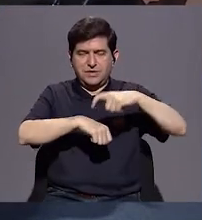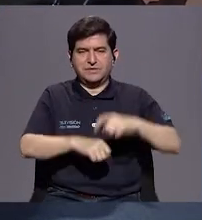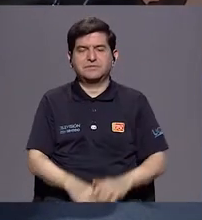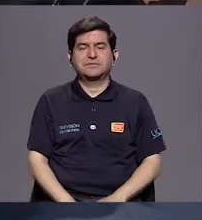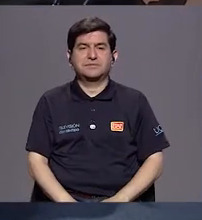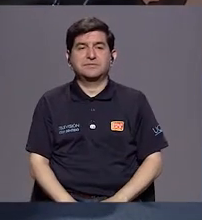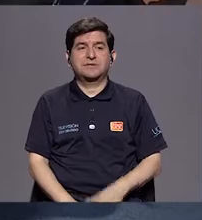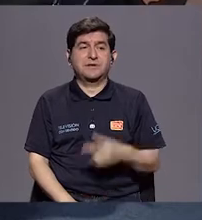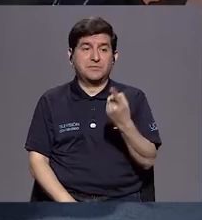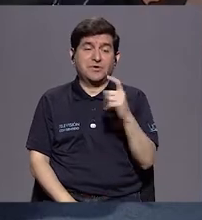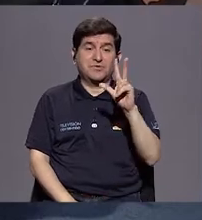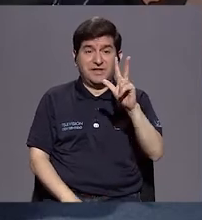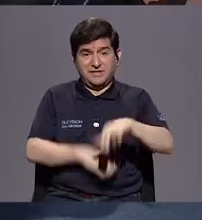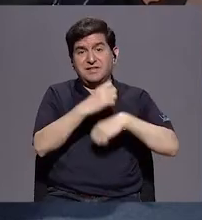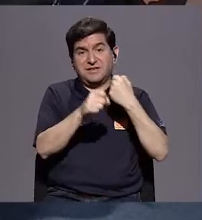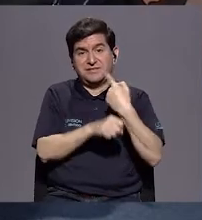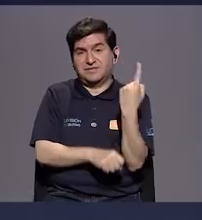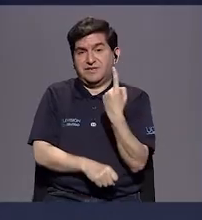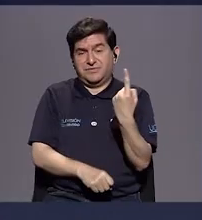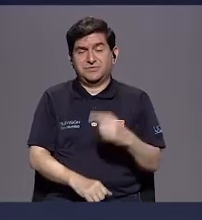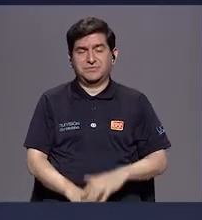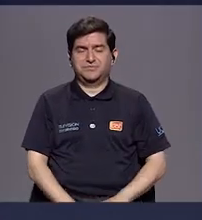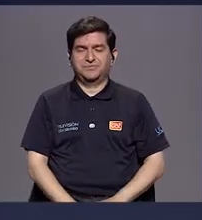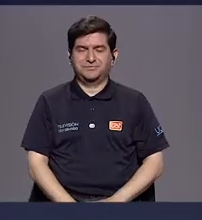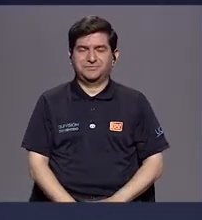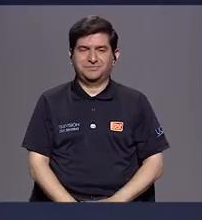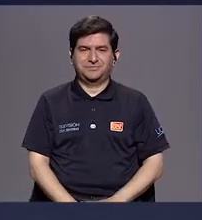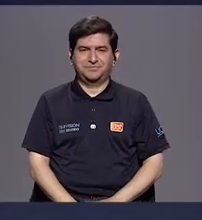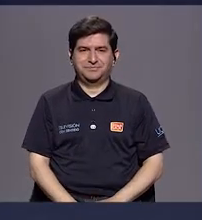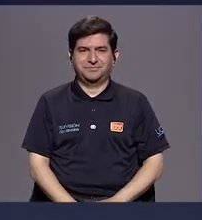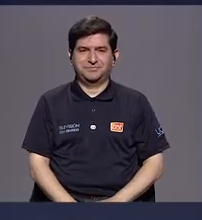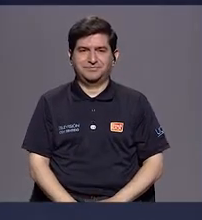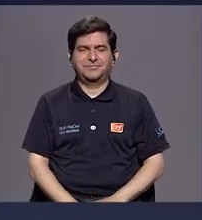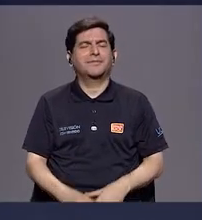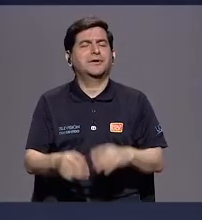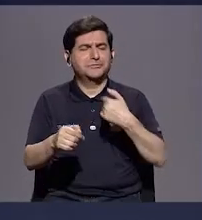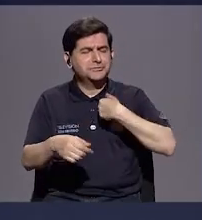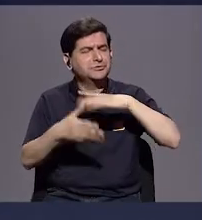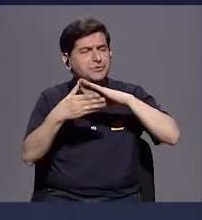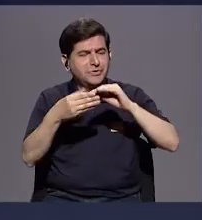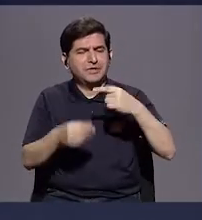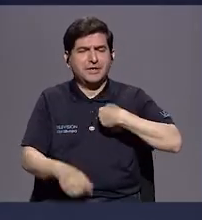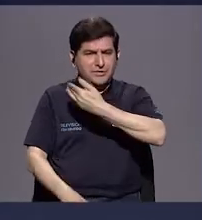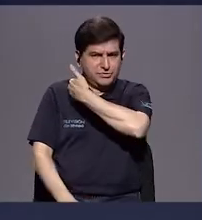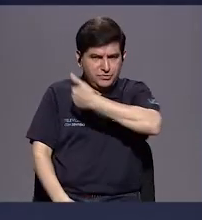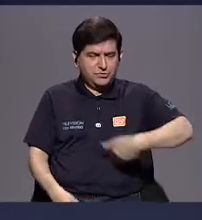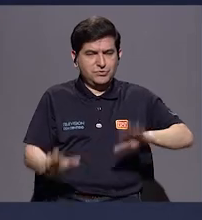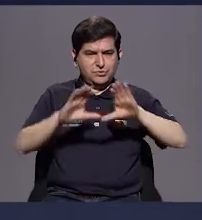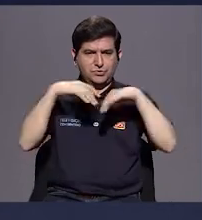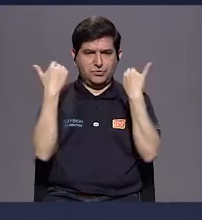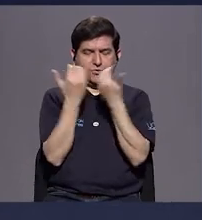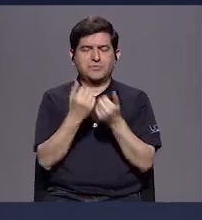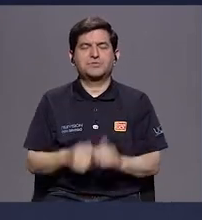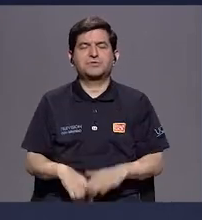Bueno, ya nos restan solo tres años, ¿verdad? Bueno, contarles que yo presido la Comisión de Asuntos Agropecuarios y